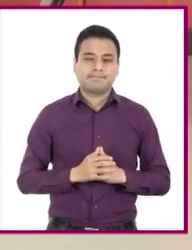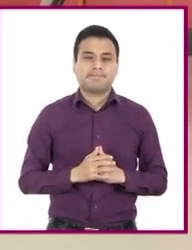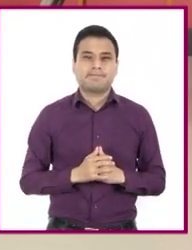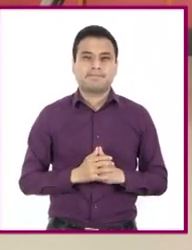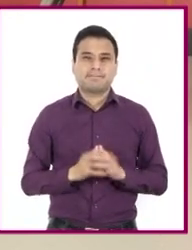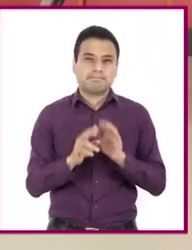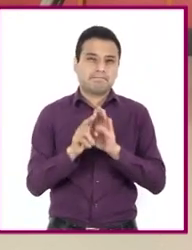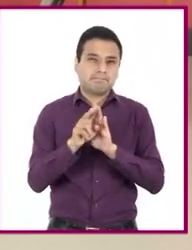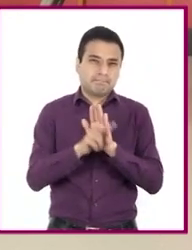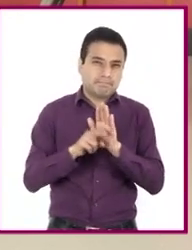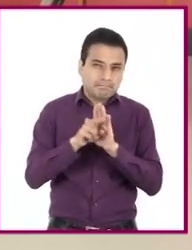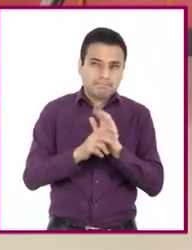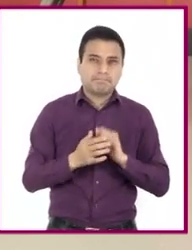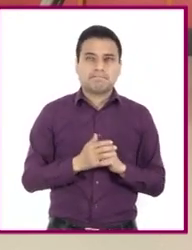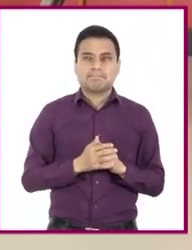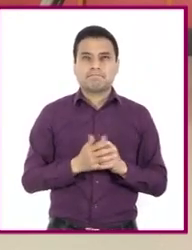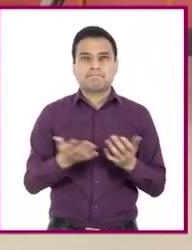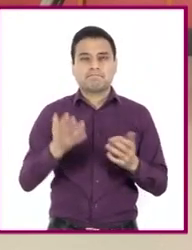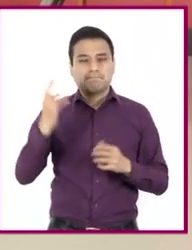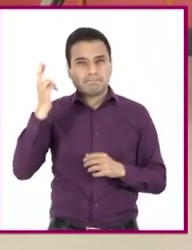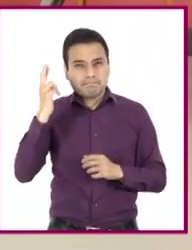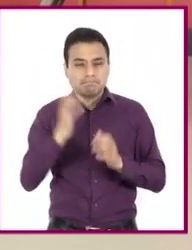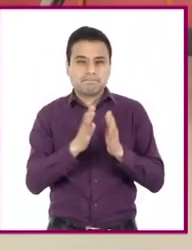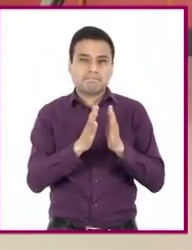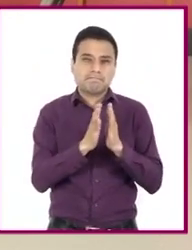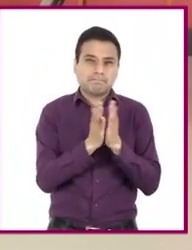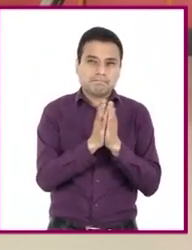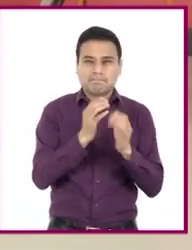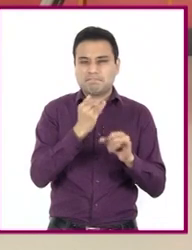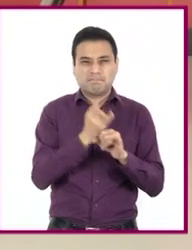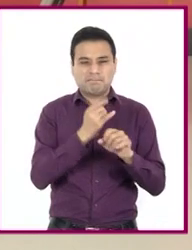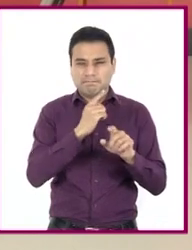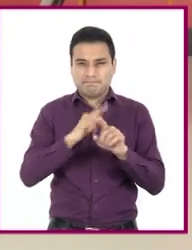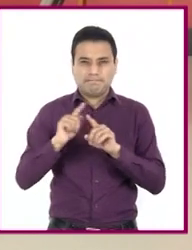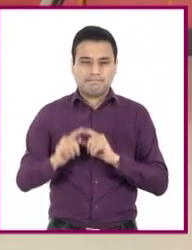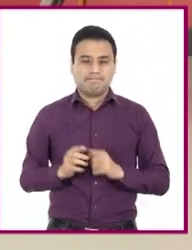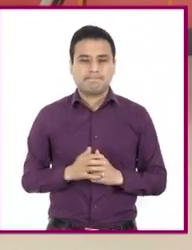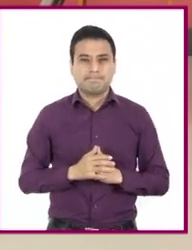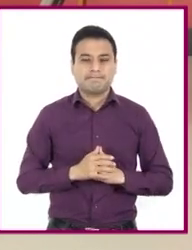audiovisuales, bibliográficos, electrónicos y de otros tipos.